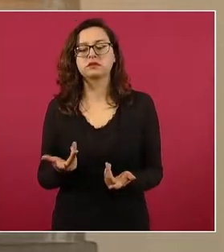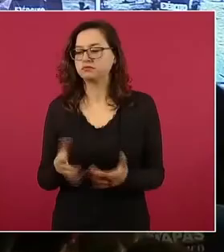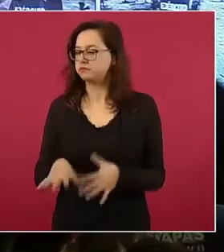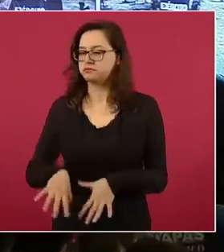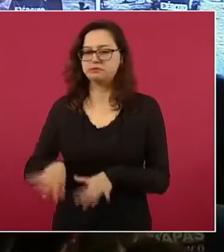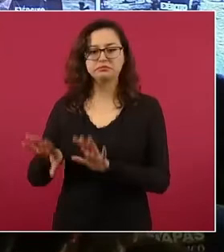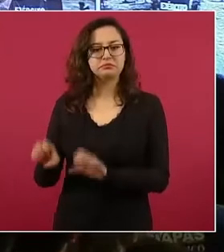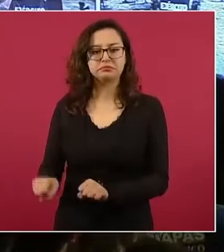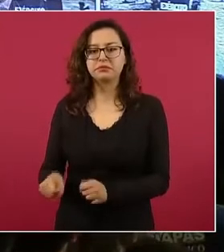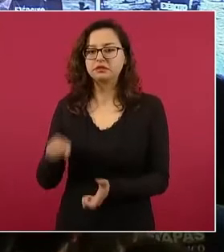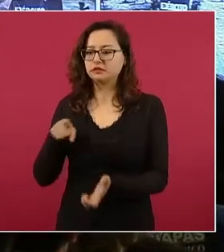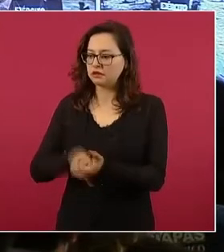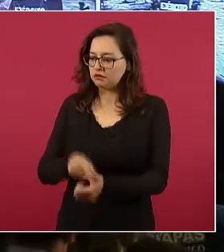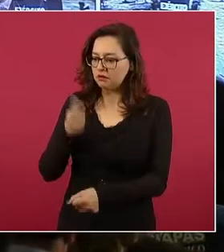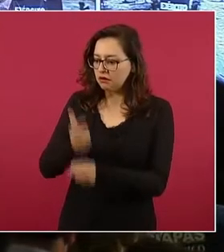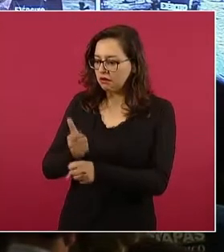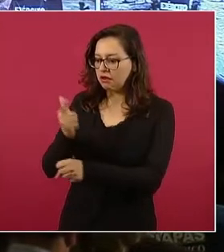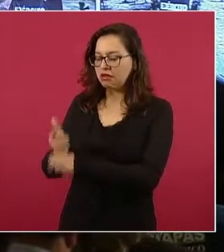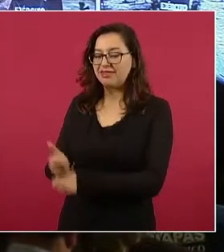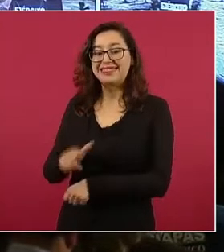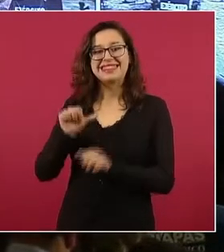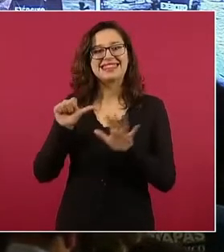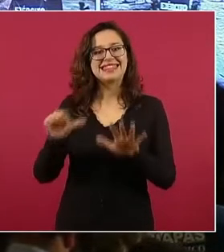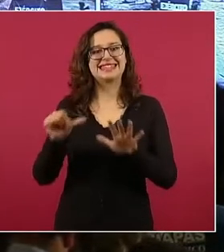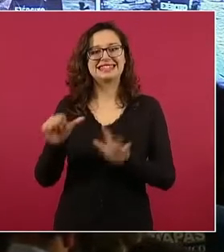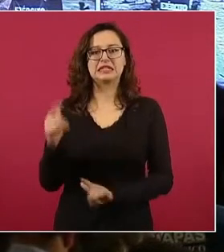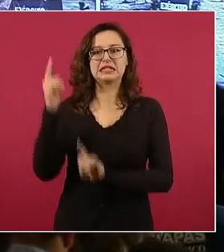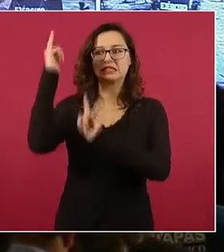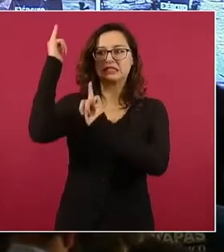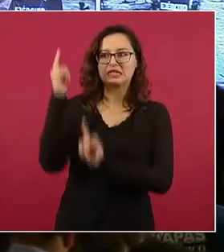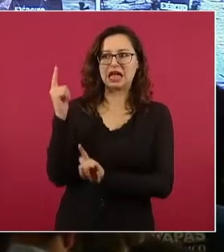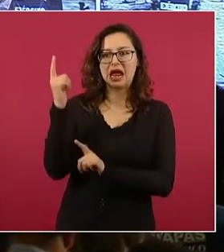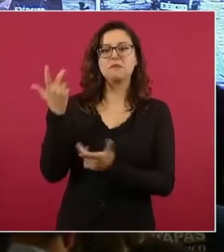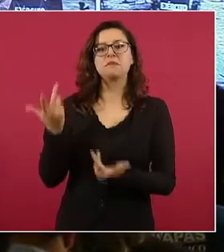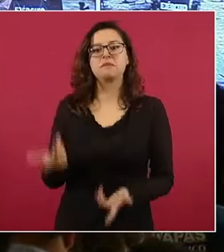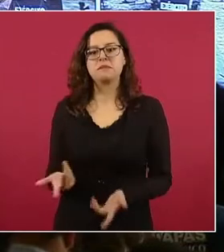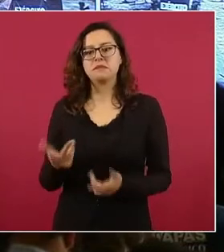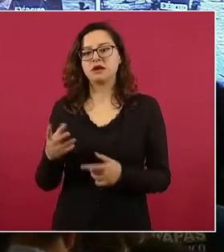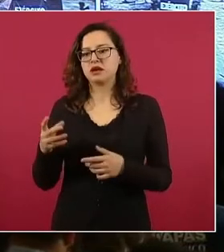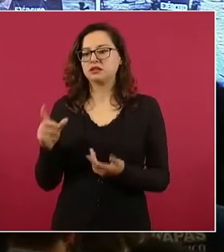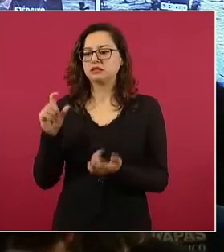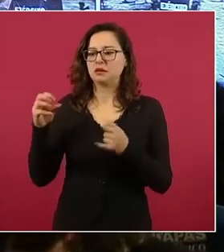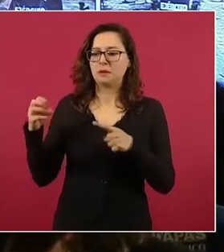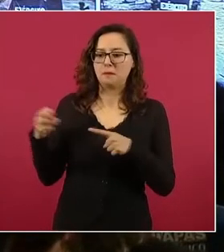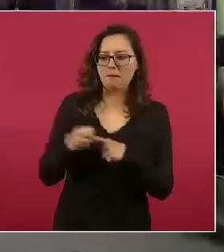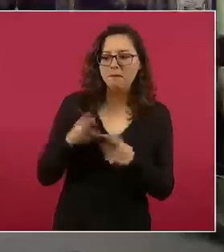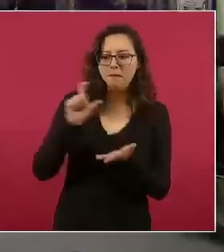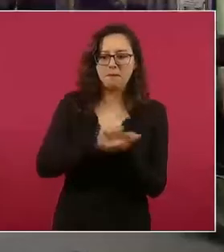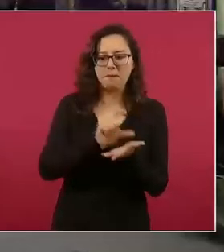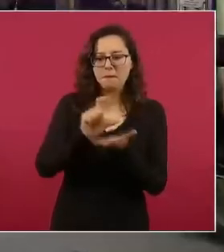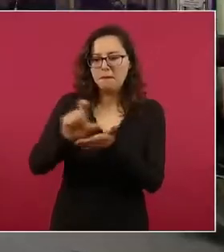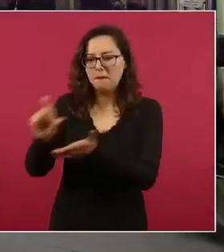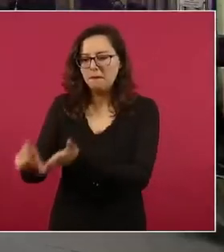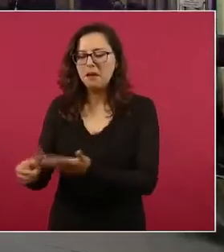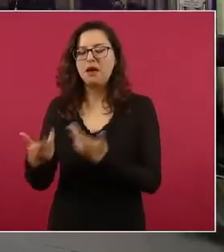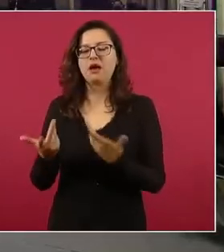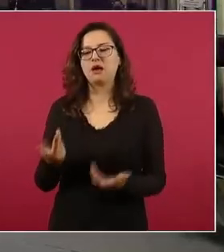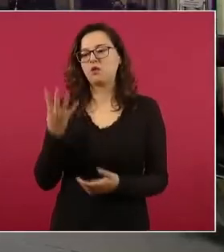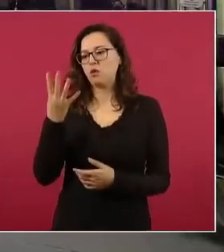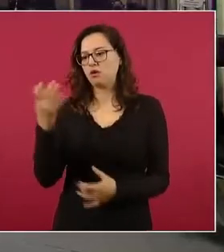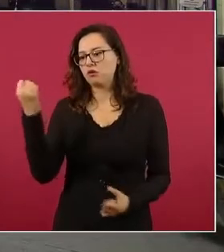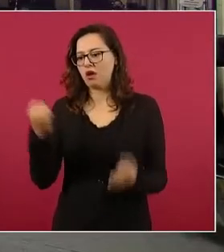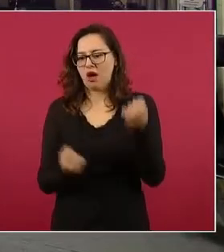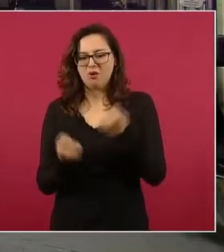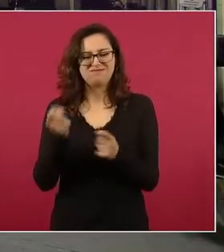largas y cortas, 122 cargadores, 5.373 cartuchos, cuatro vehículos, entre